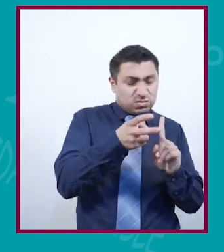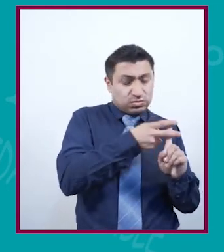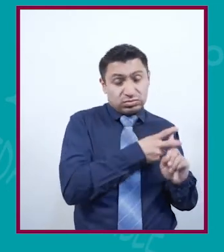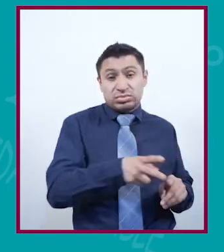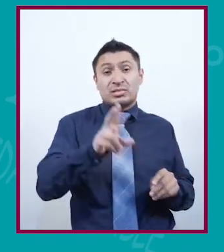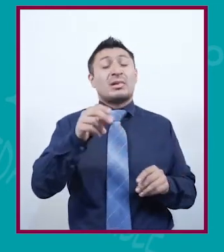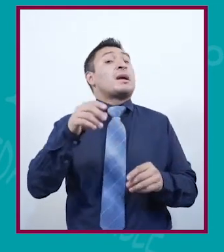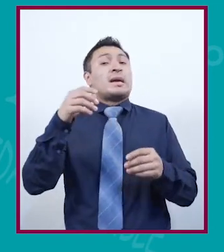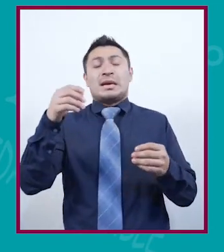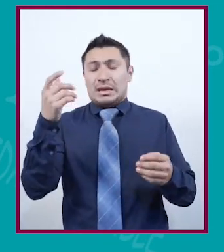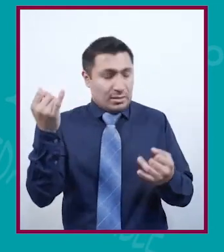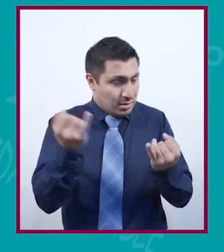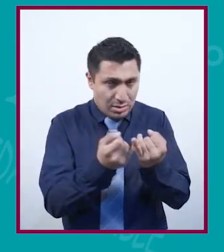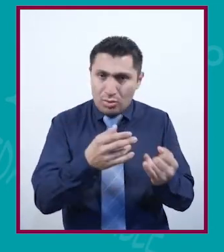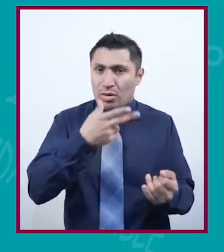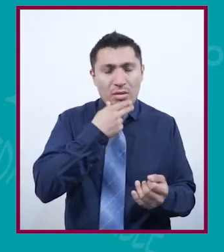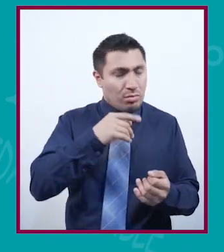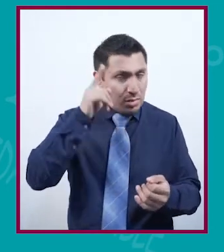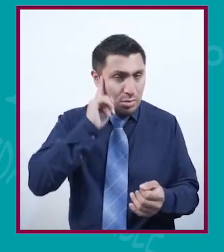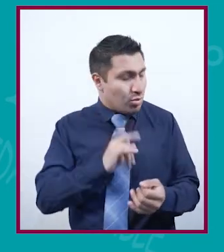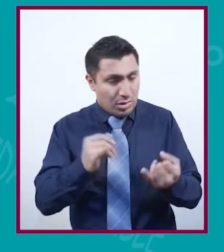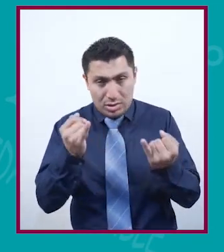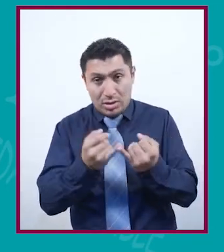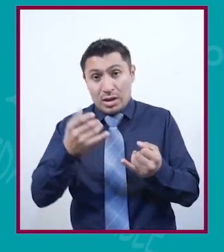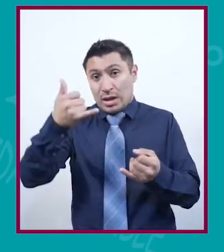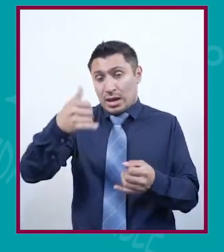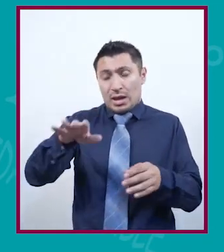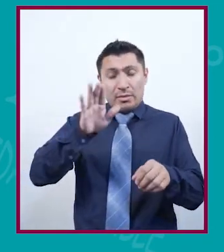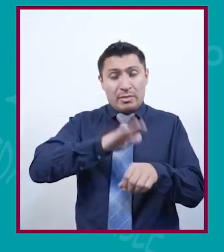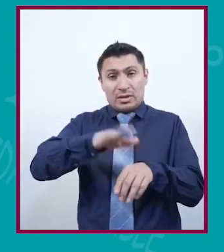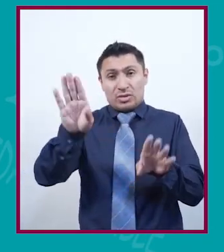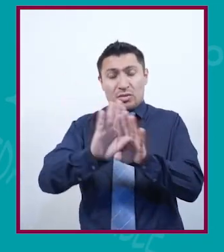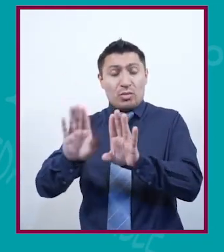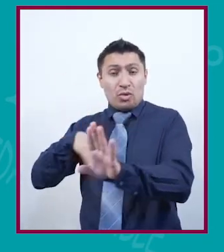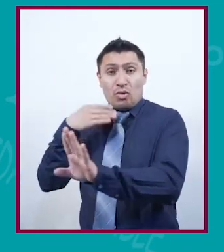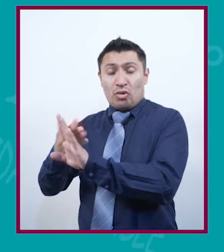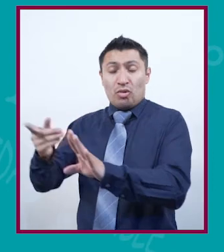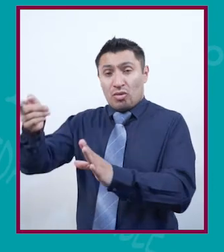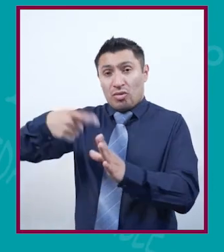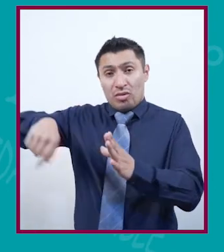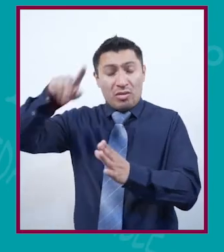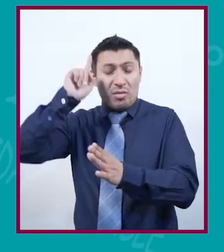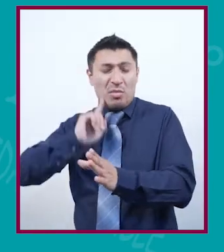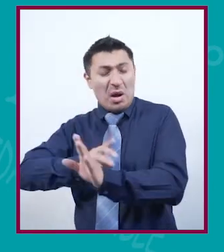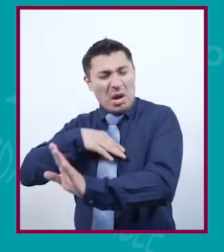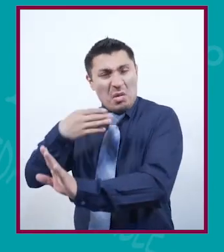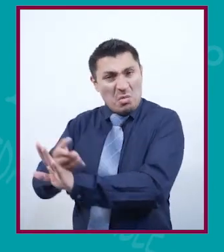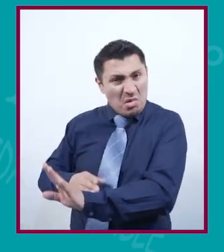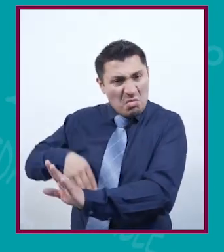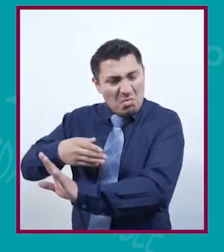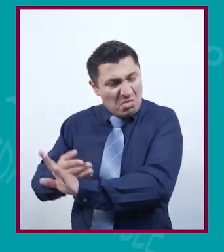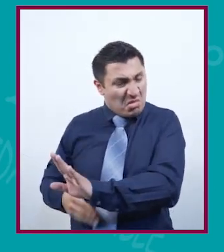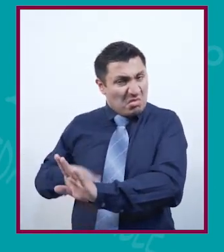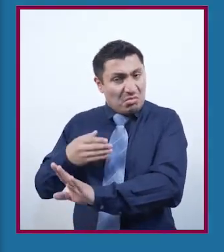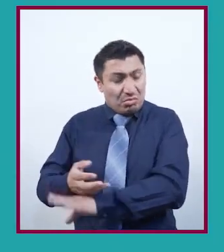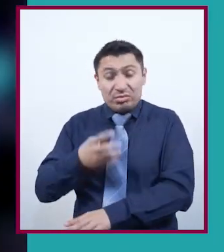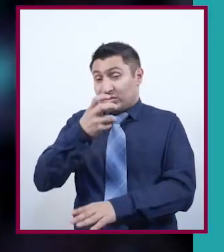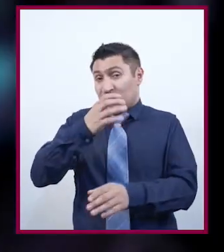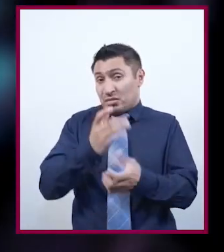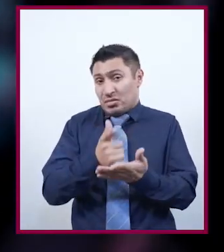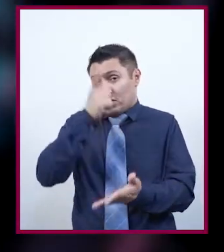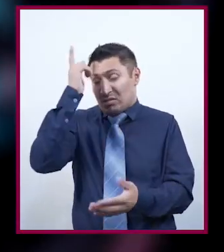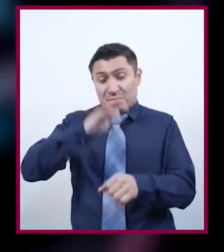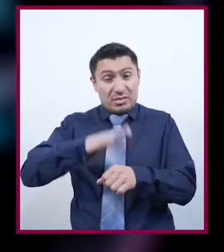Y me refiero tanto al caso de hombres y mujeres y en particular los feminicidios que cada vez son por lo menos más sonados.